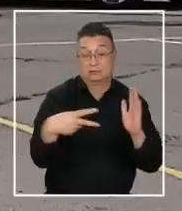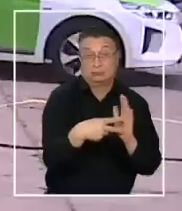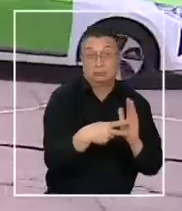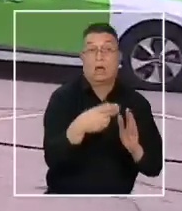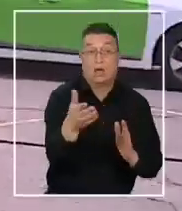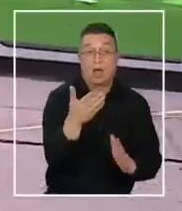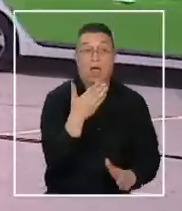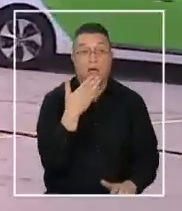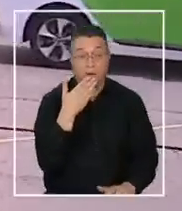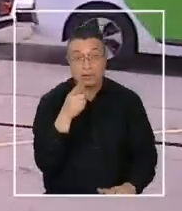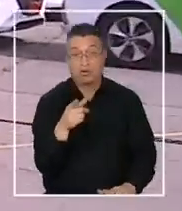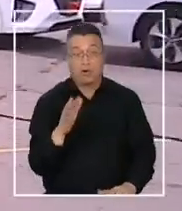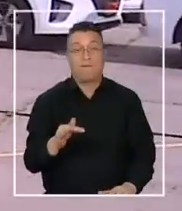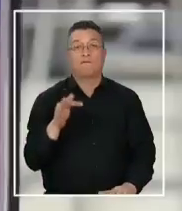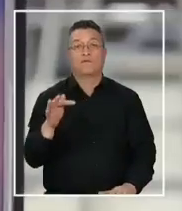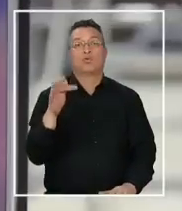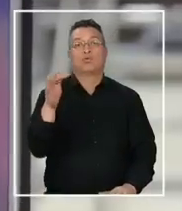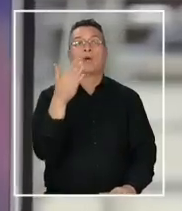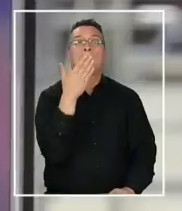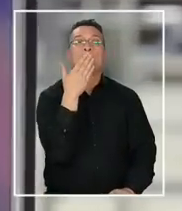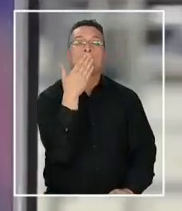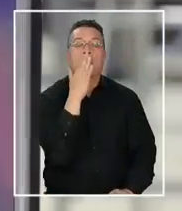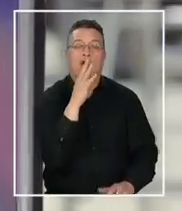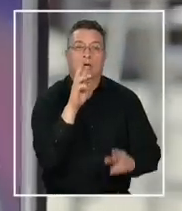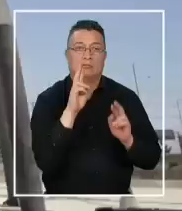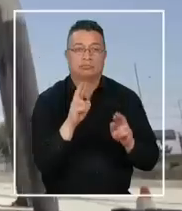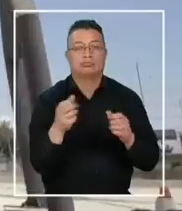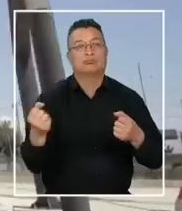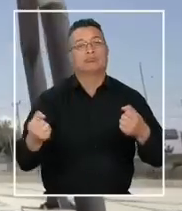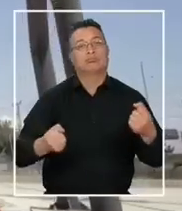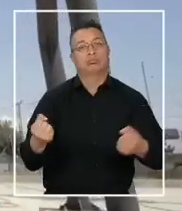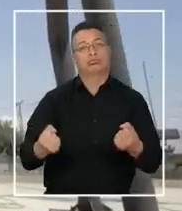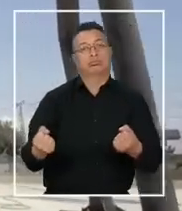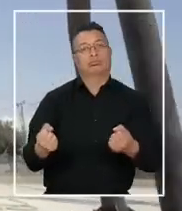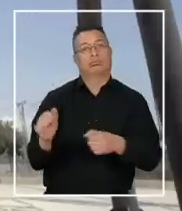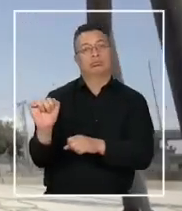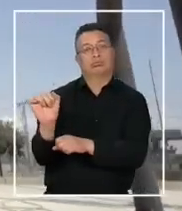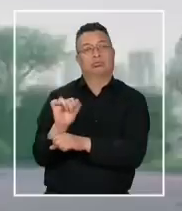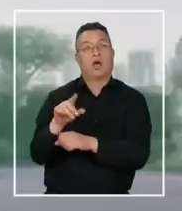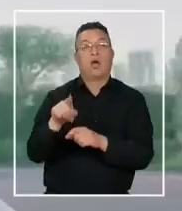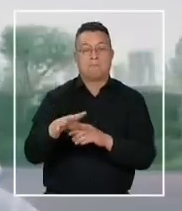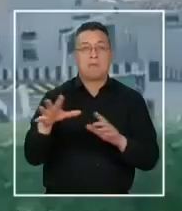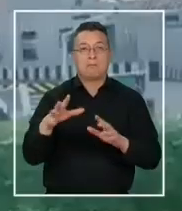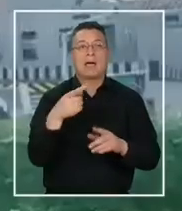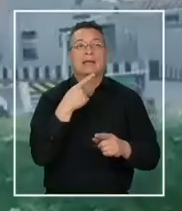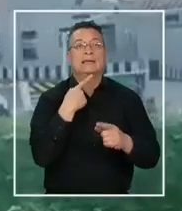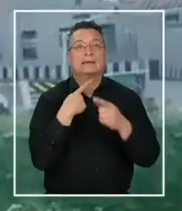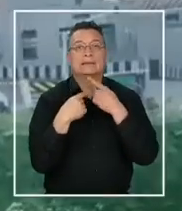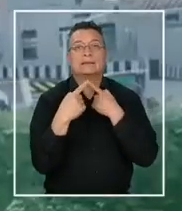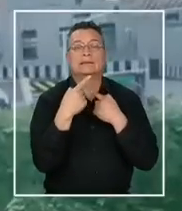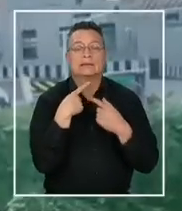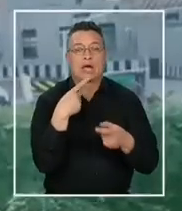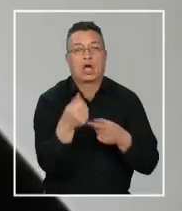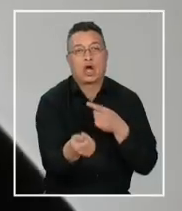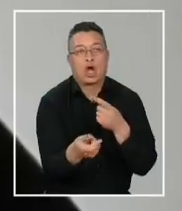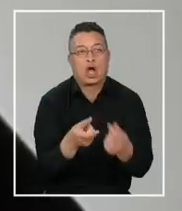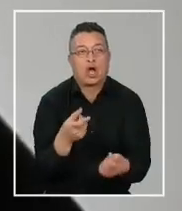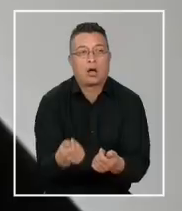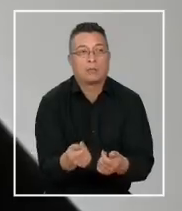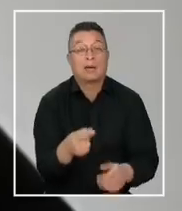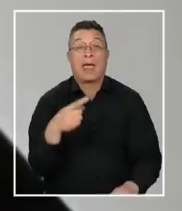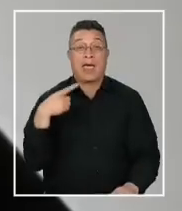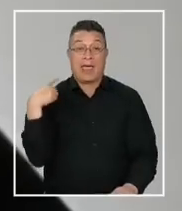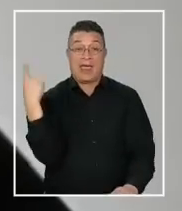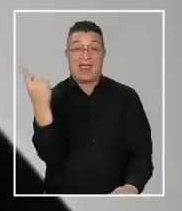se han vuelto la apuesta de un futuro más sustentable a la hora de conducir y que cada día captan más el interés de los consumidores chilenos. En